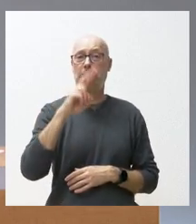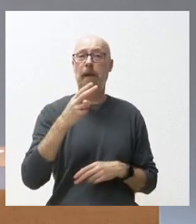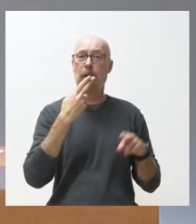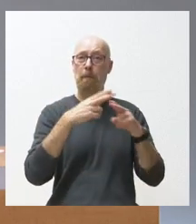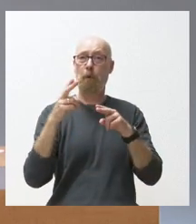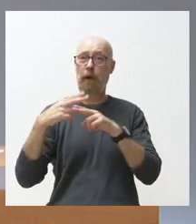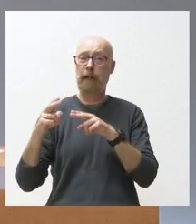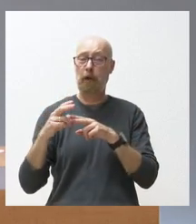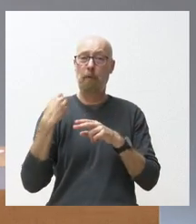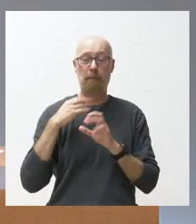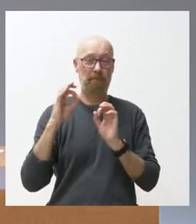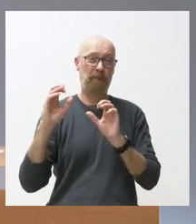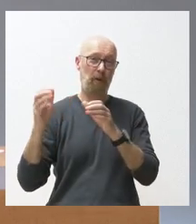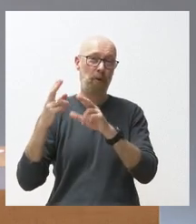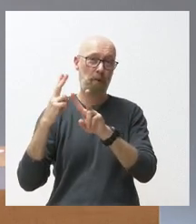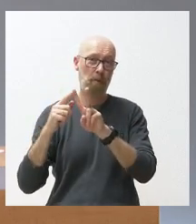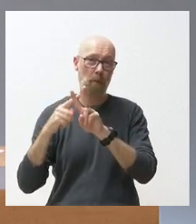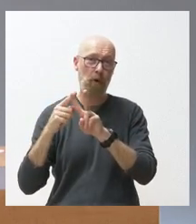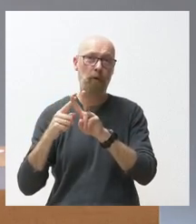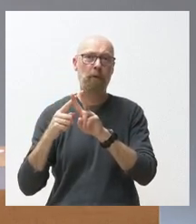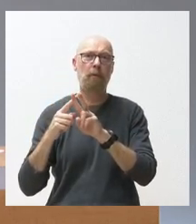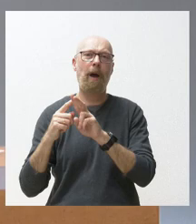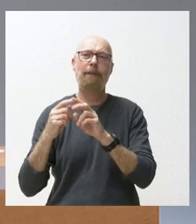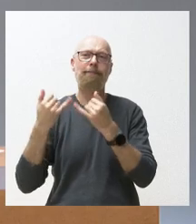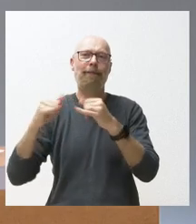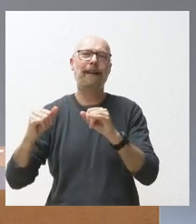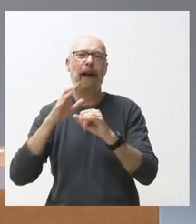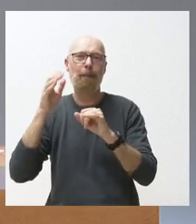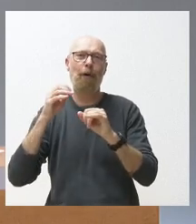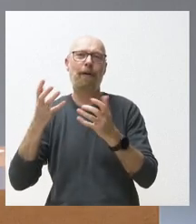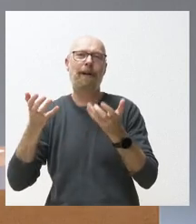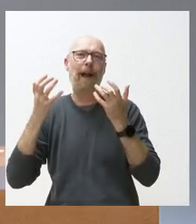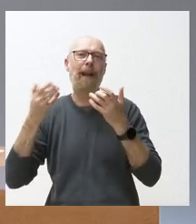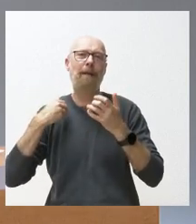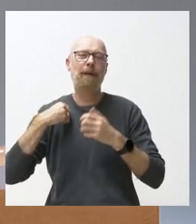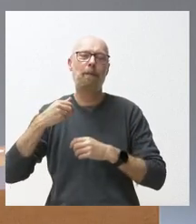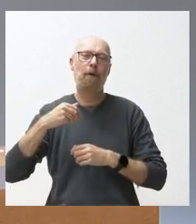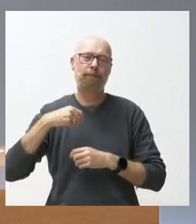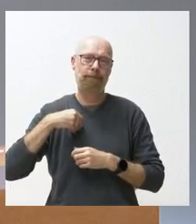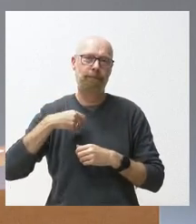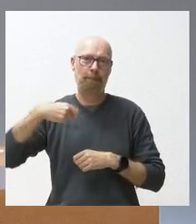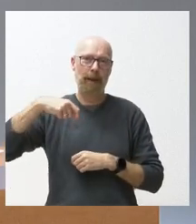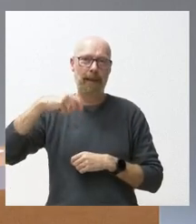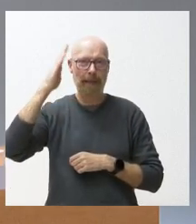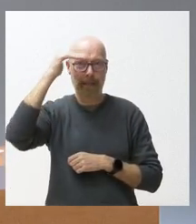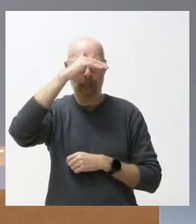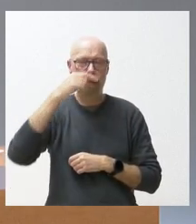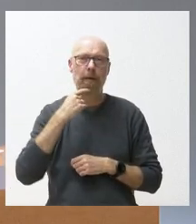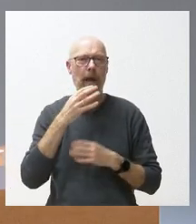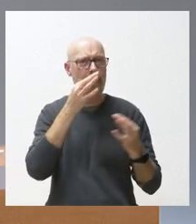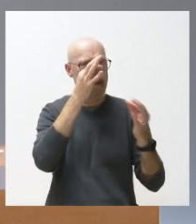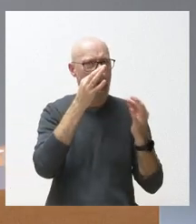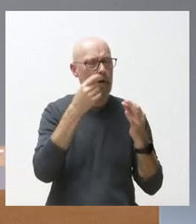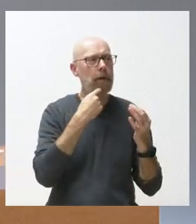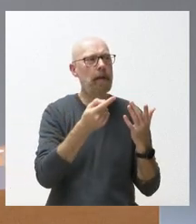concreto de Vox celebrar la victoria de Trump a tenor de los datos que ha expuesto cuál es su opinión al respecto a